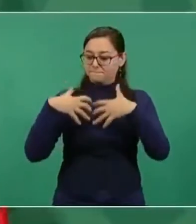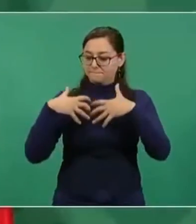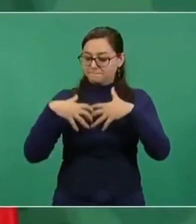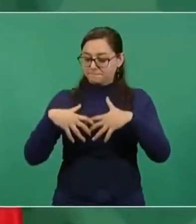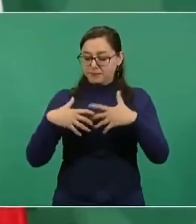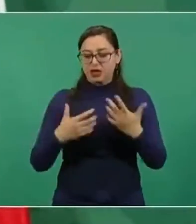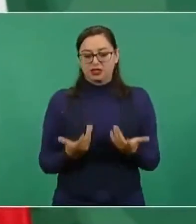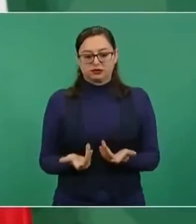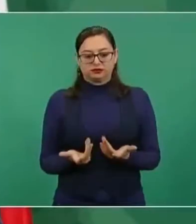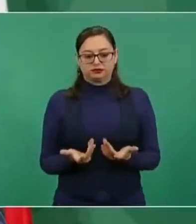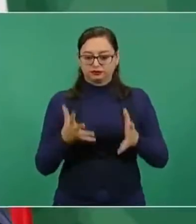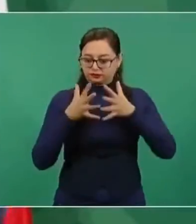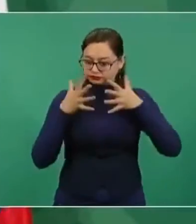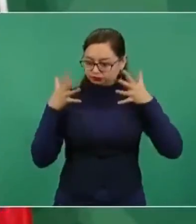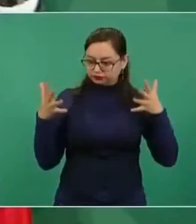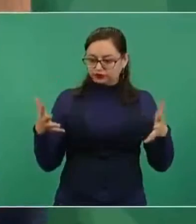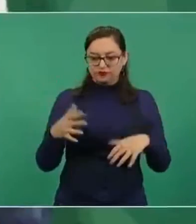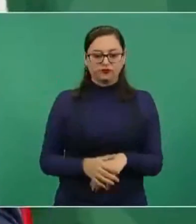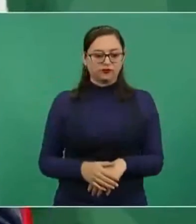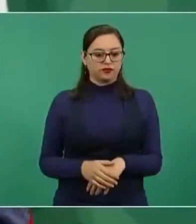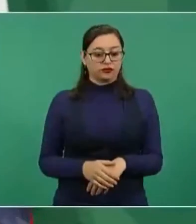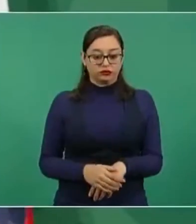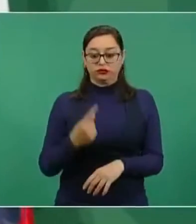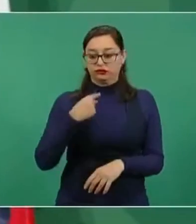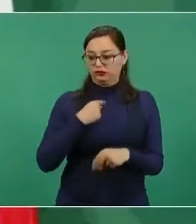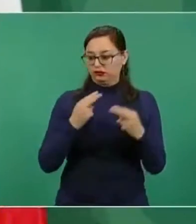que soy comerciante